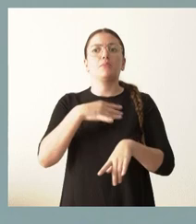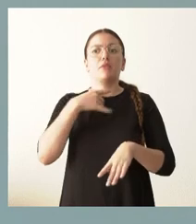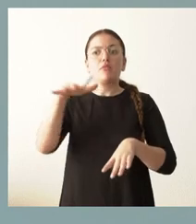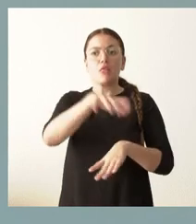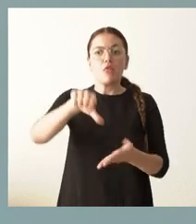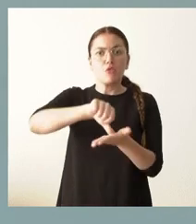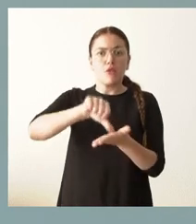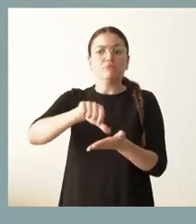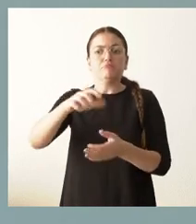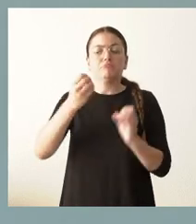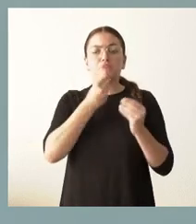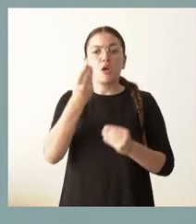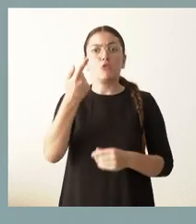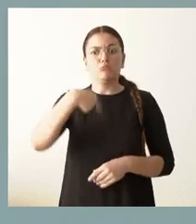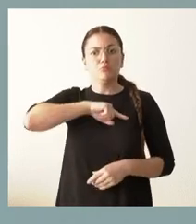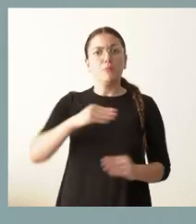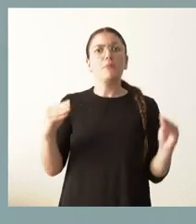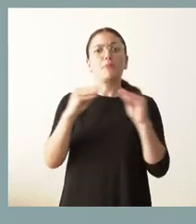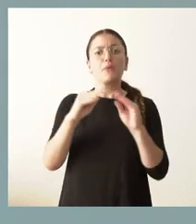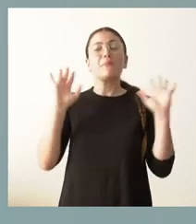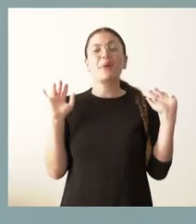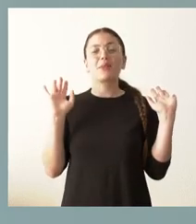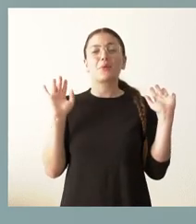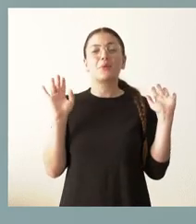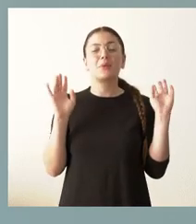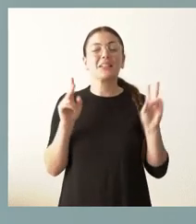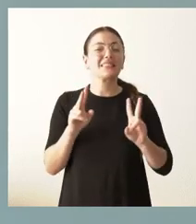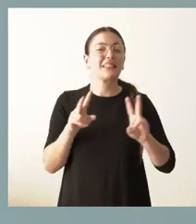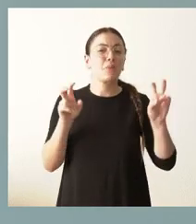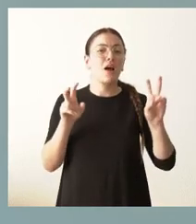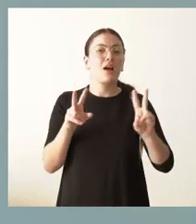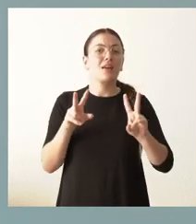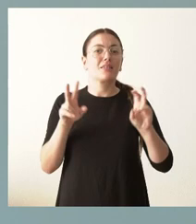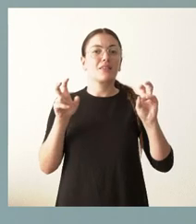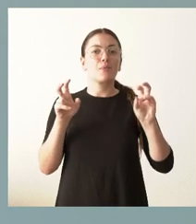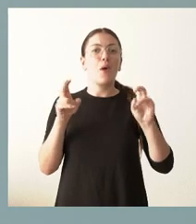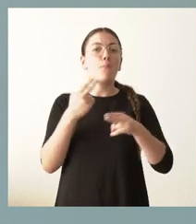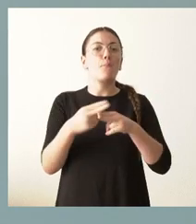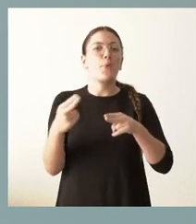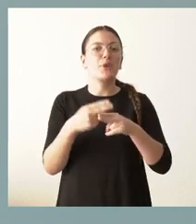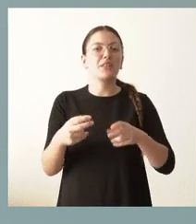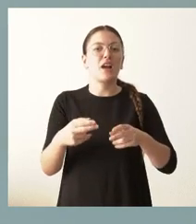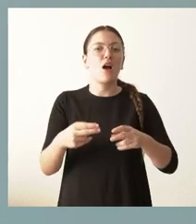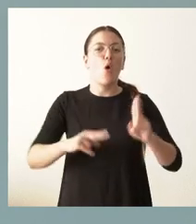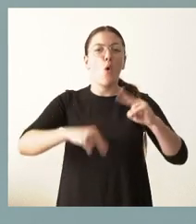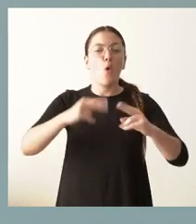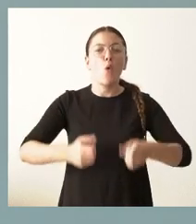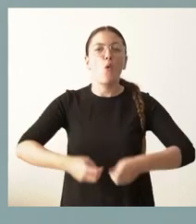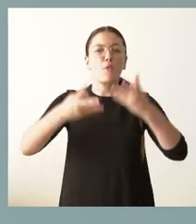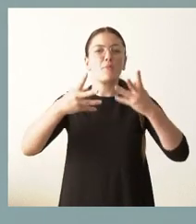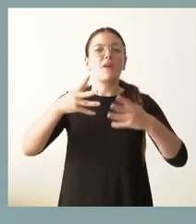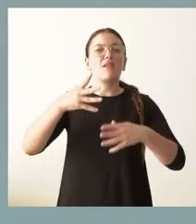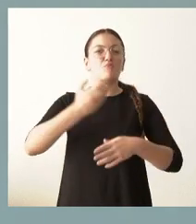Castilla y León. Cuestión distinta es que las competencias en materia de política urbana municipal corresponden al Ayuntamiento